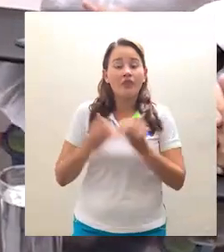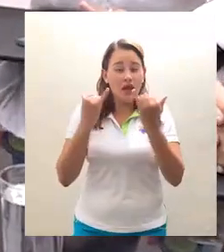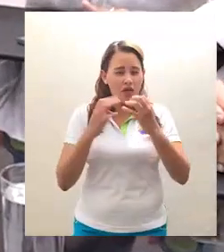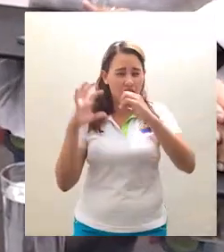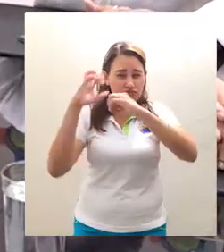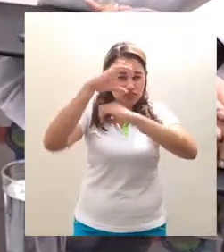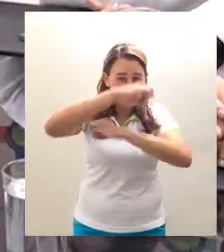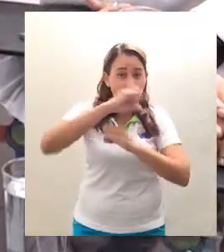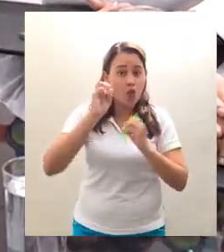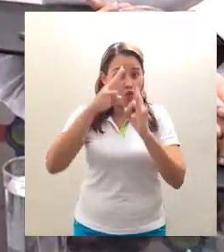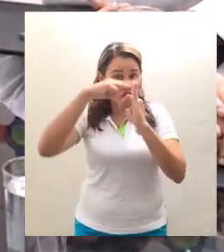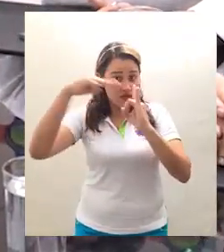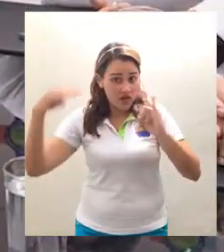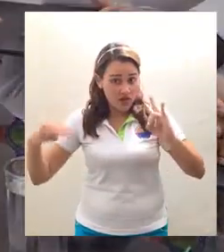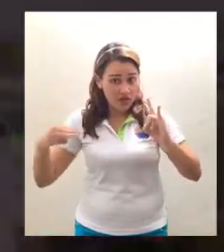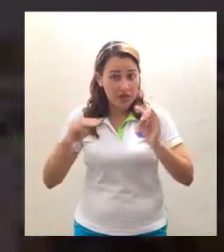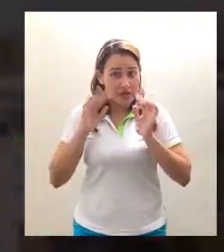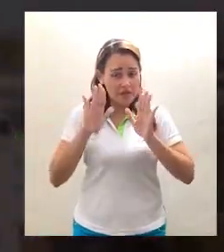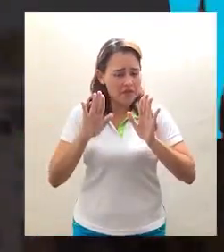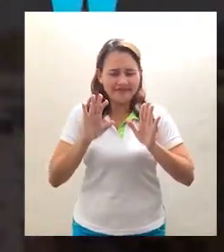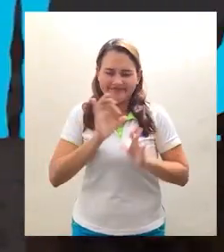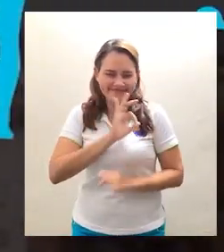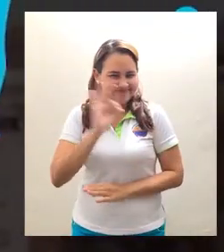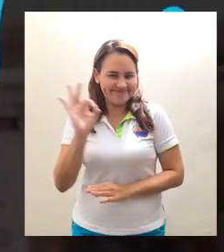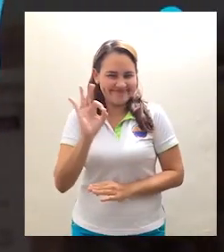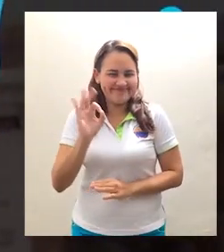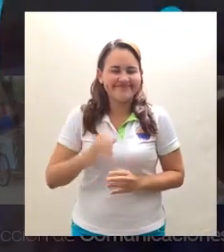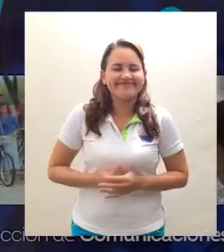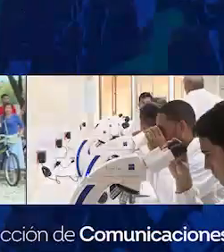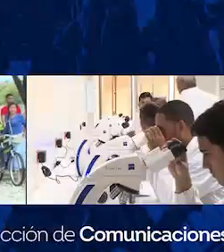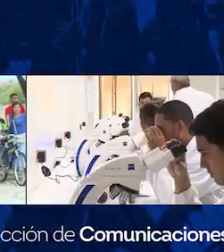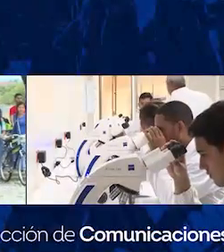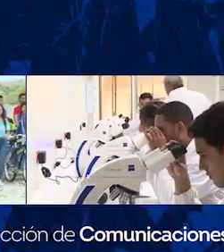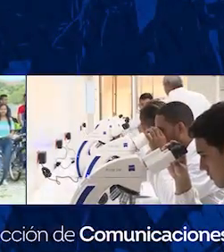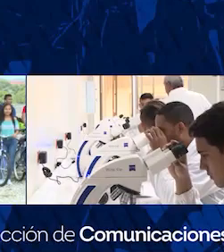Uni Magdalena no se detendrá ante el COVID-19.